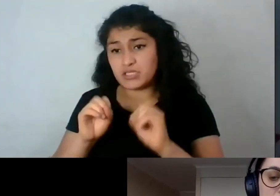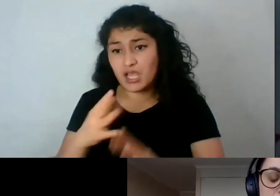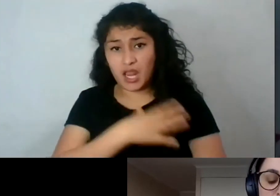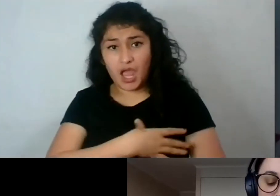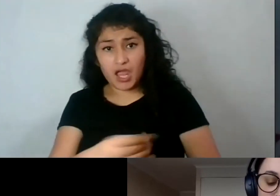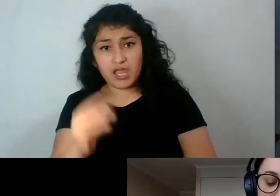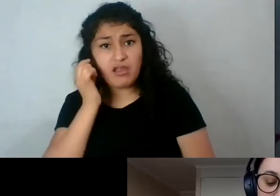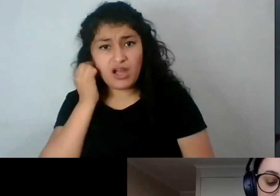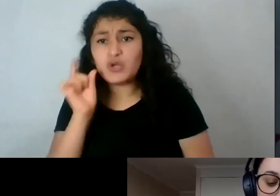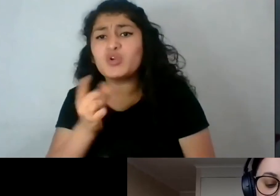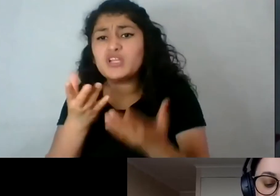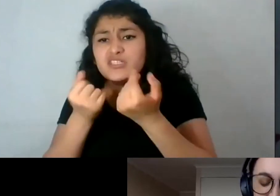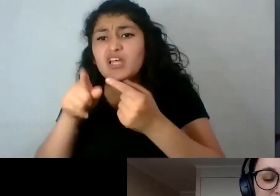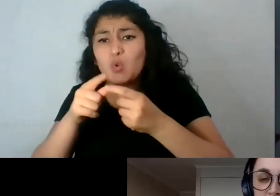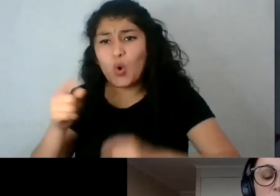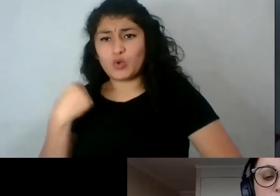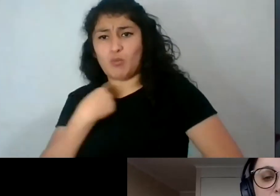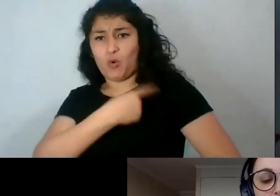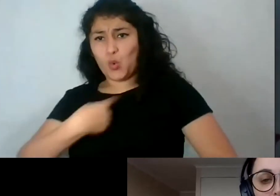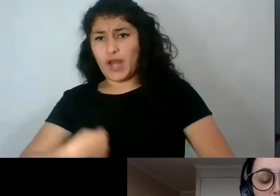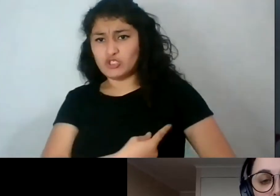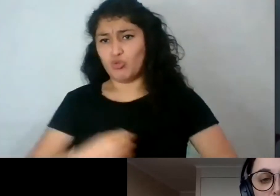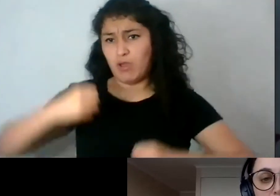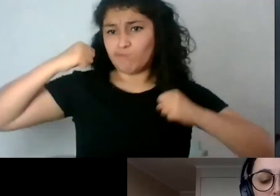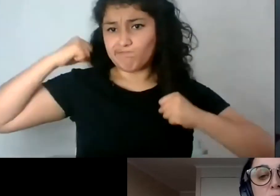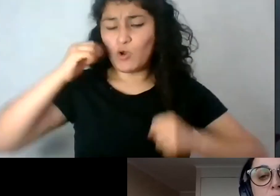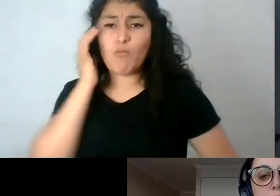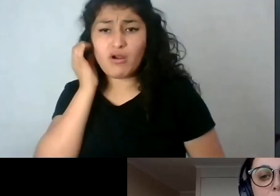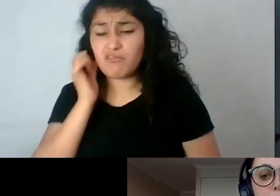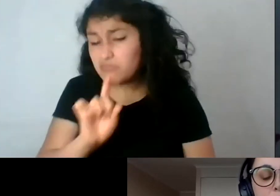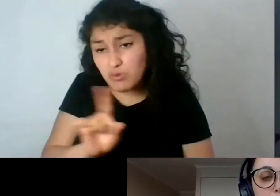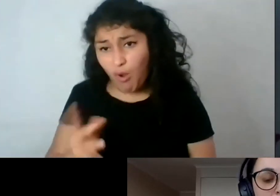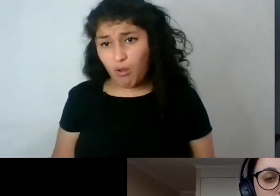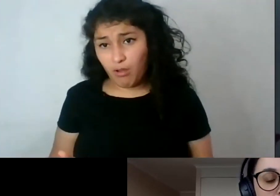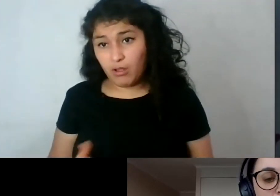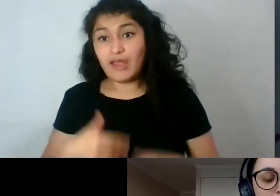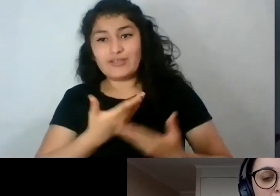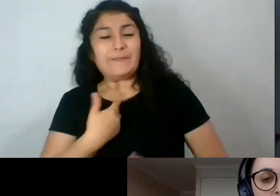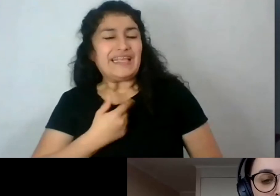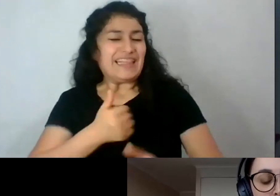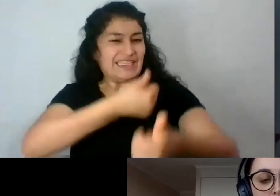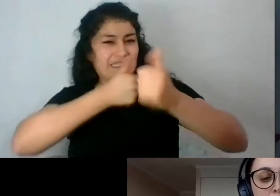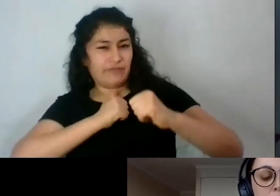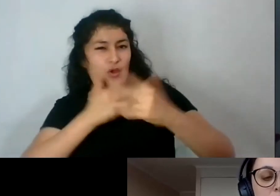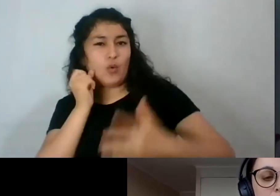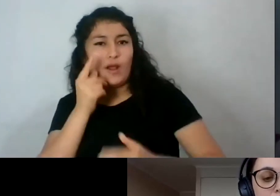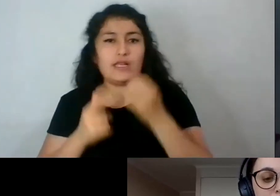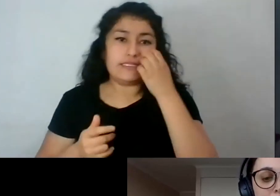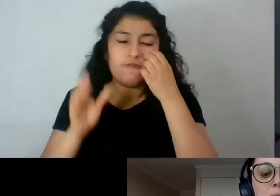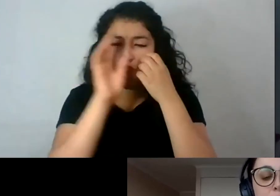Entonces, me parece que ese ha sido, como les decía, el mayor desafío, rastrear protagonistas femeninas que